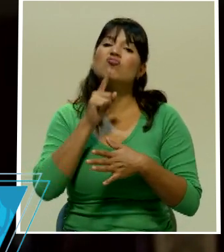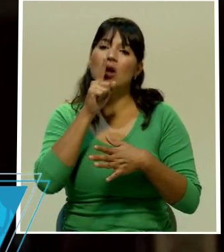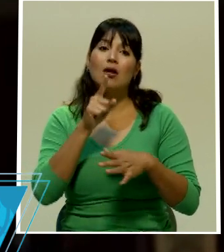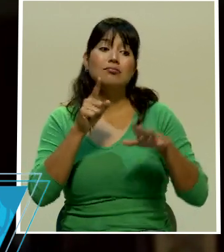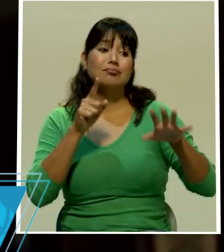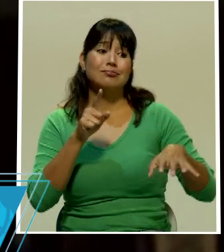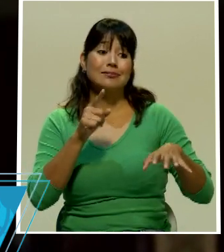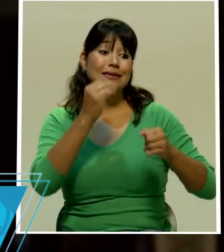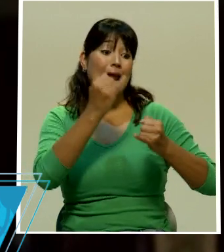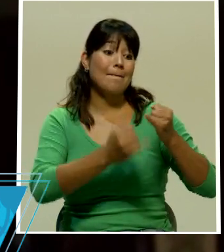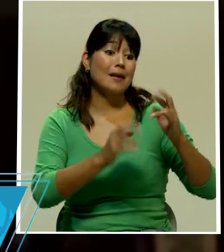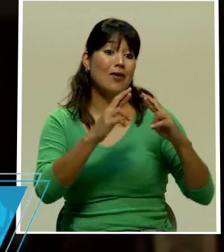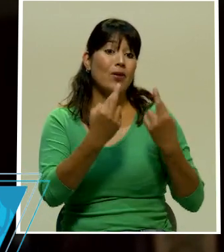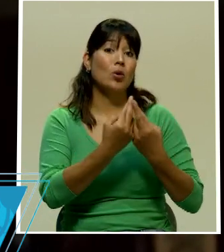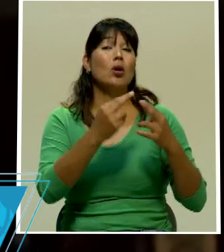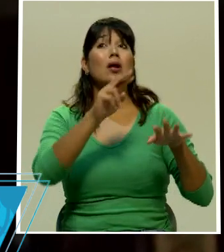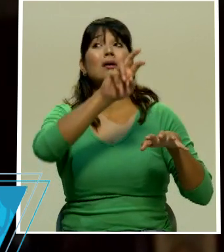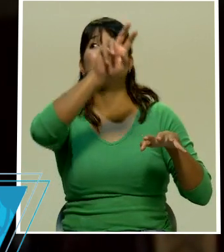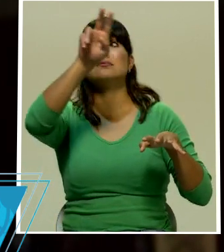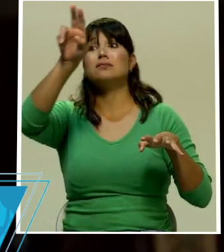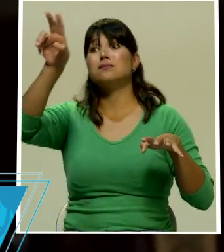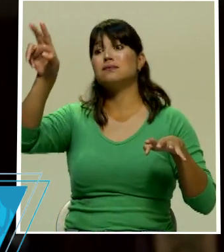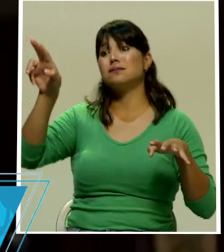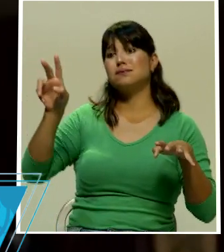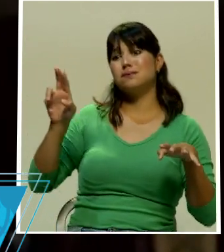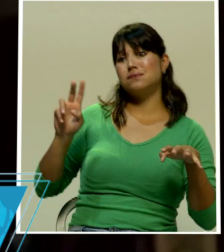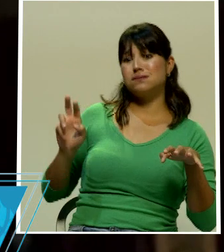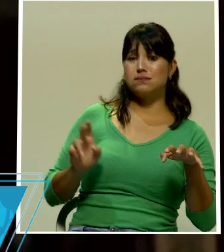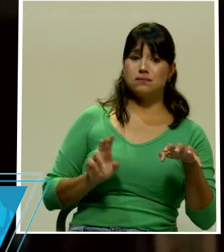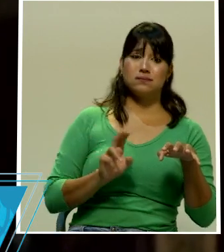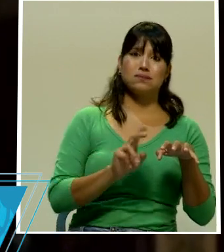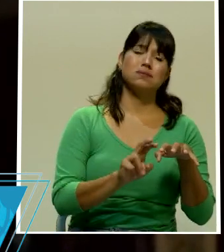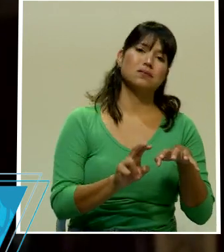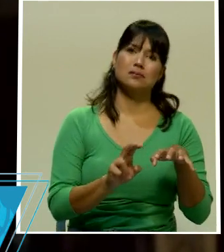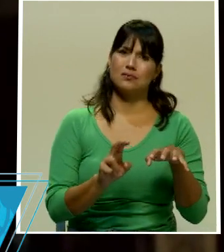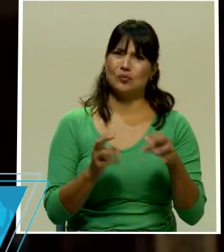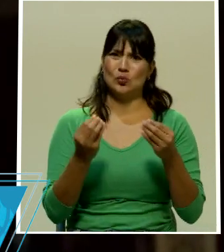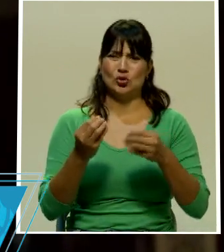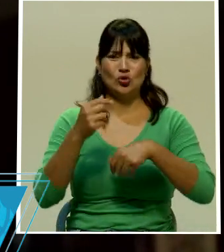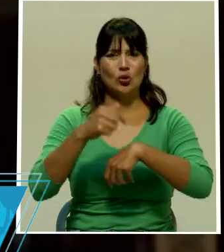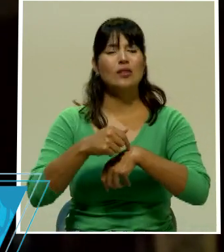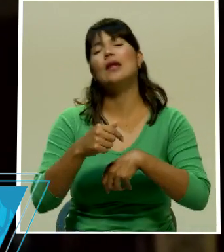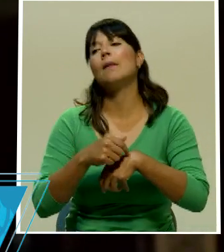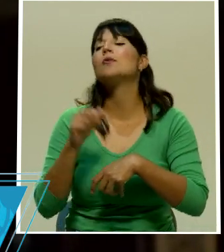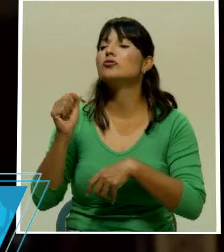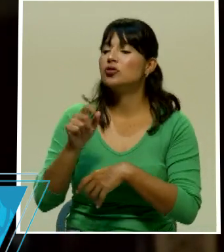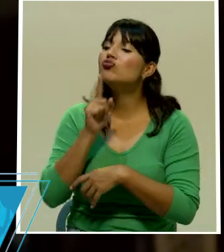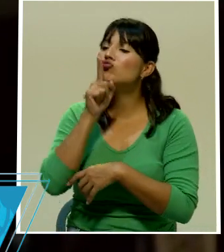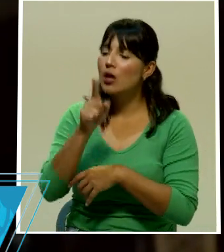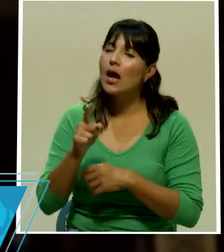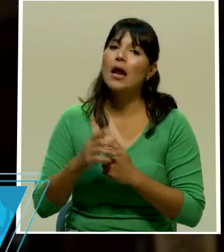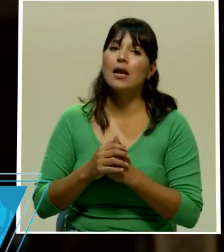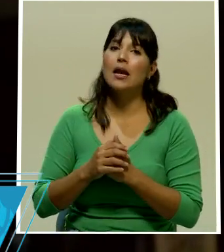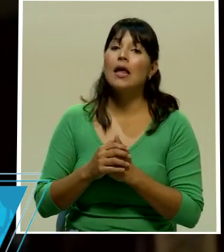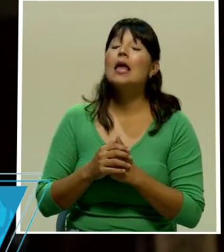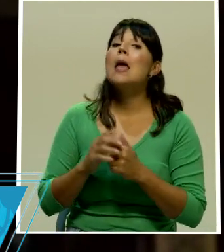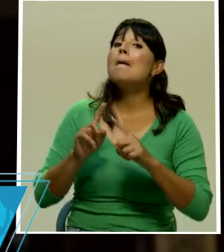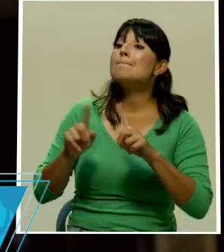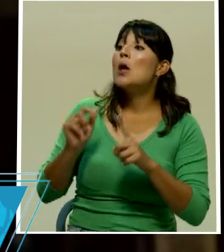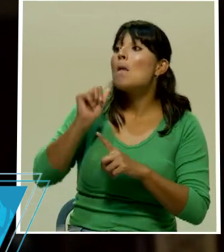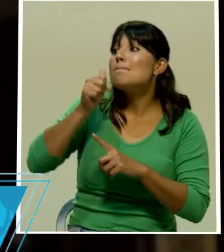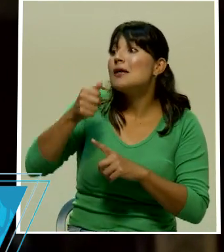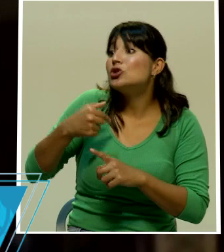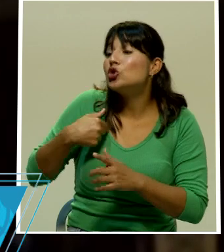hay un paso que yo también voy a plantear mañana una salida de emergencia que comunica